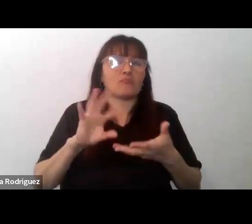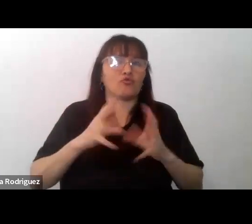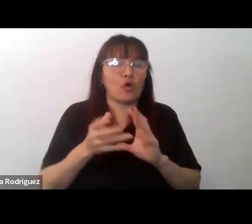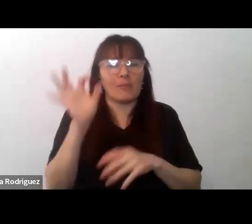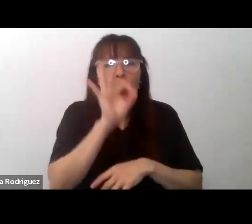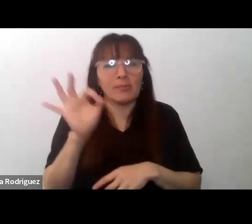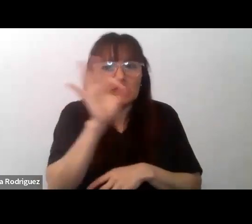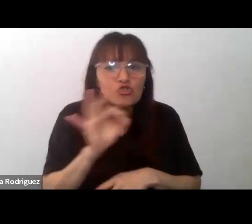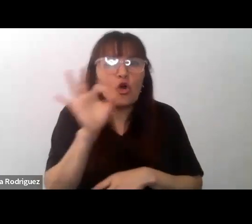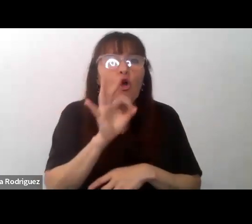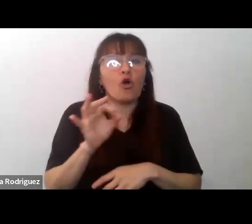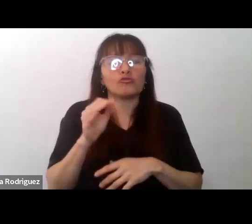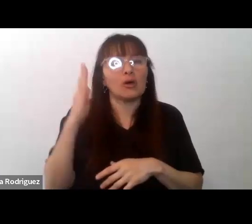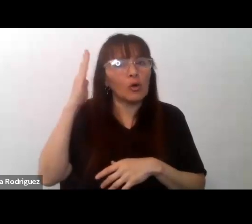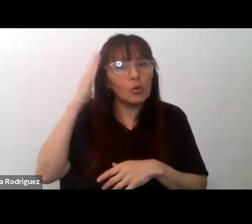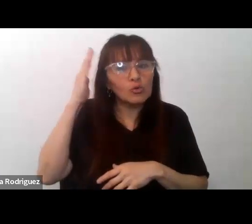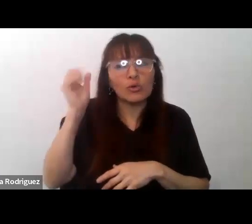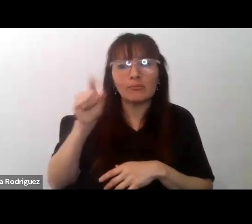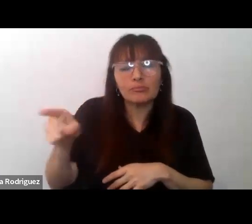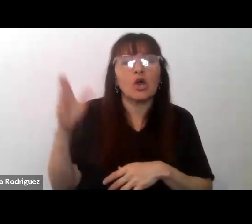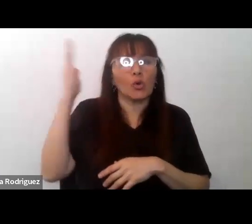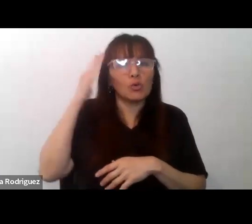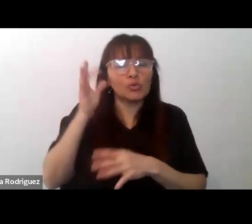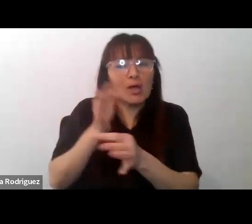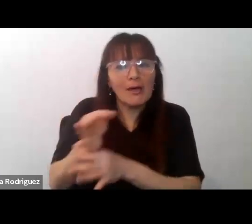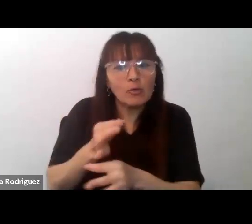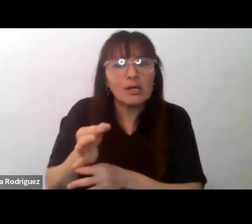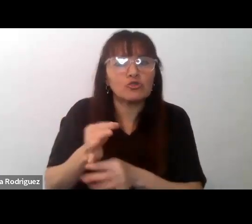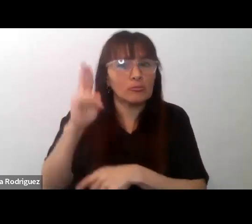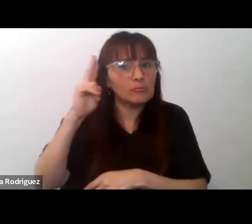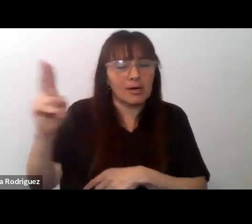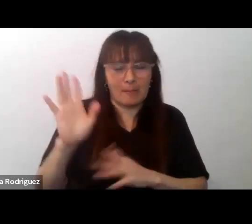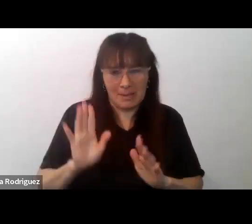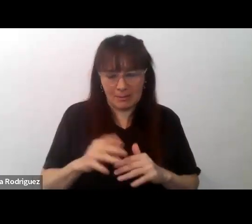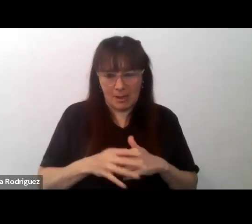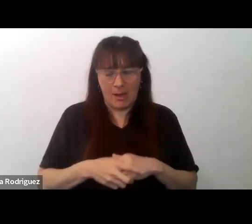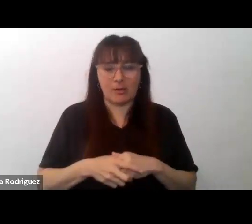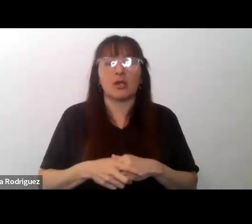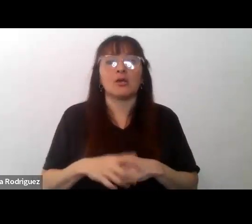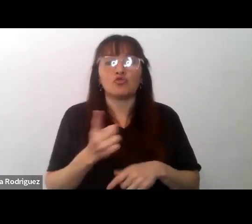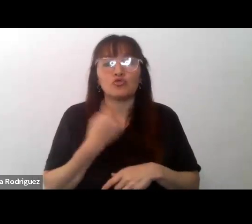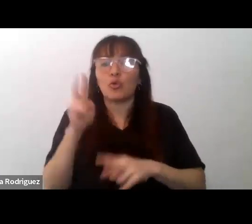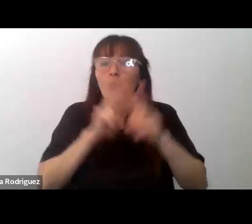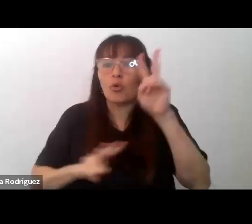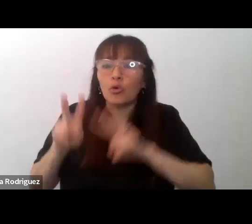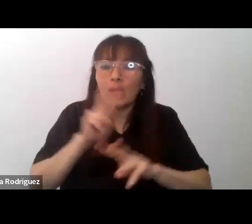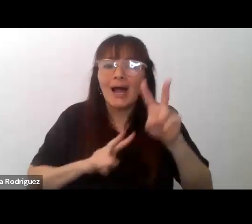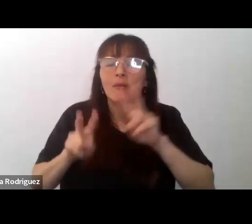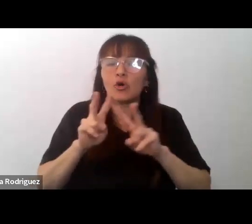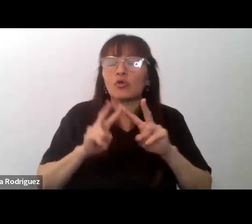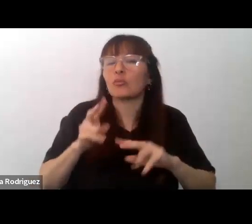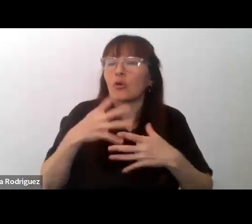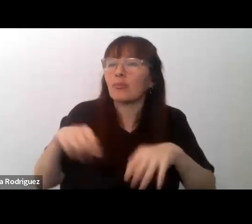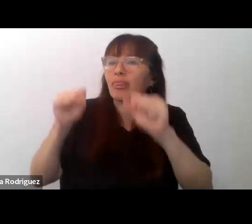es su cultura de origen, es su cultura escolar, es otra, etc. Entonces, buscamos descubrir al otro